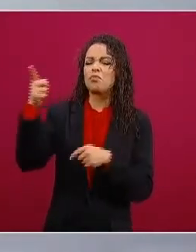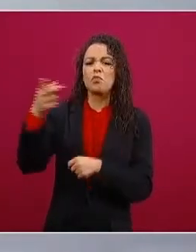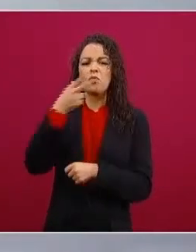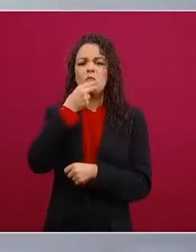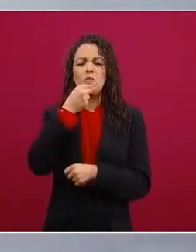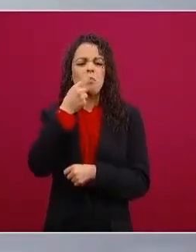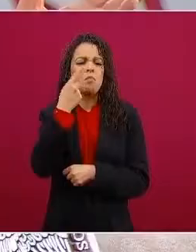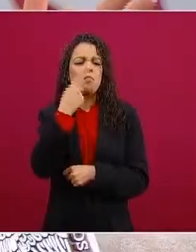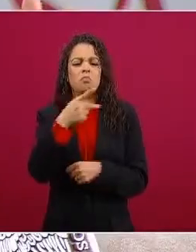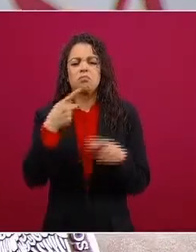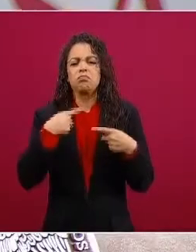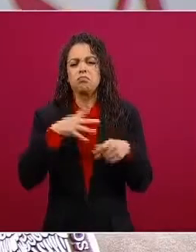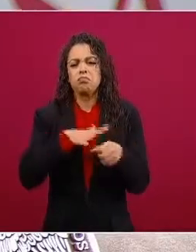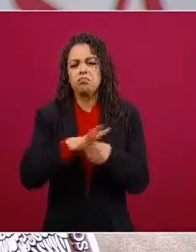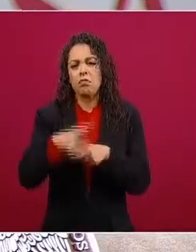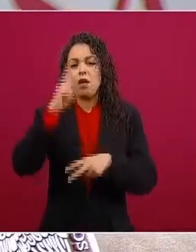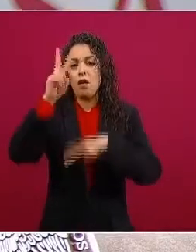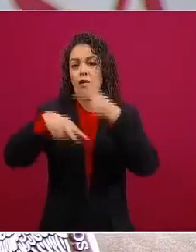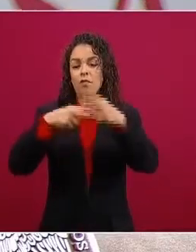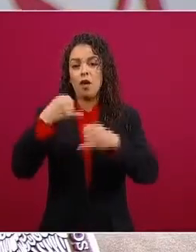pues imagínense